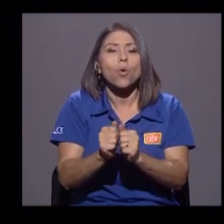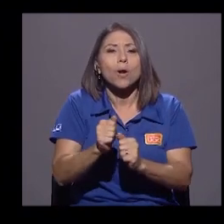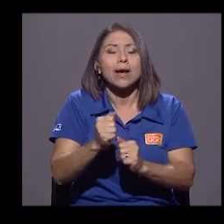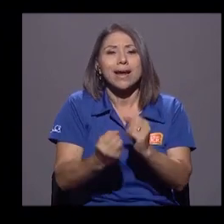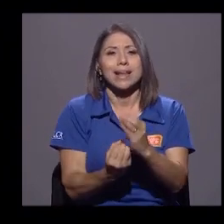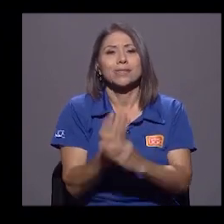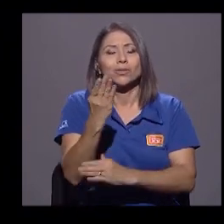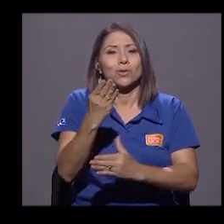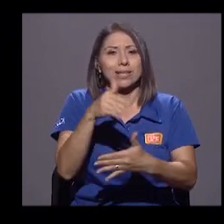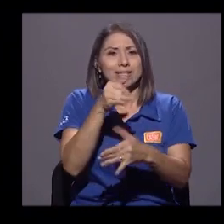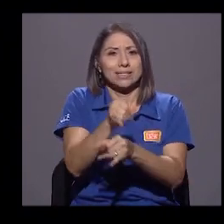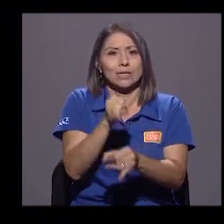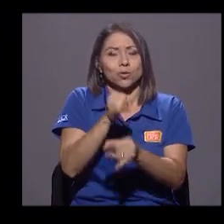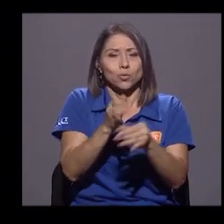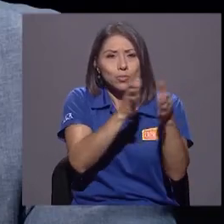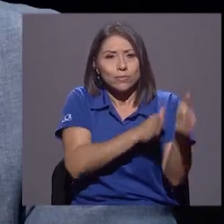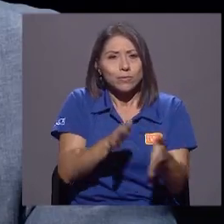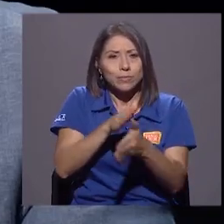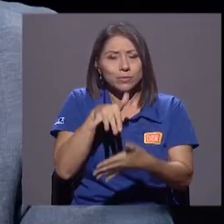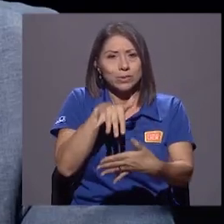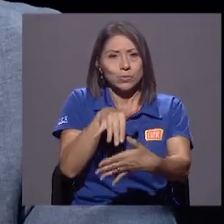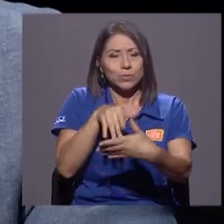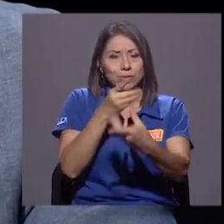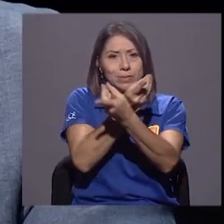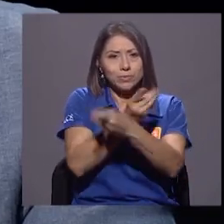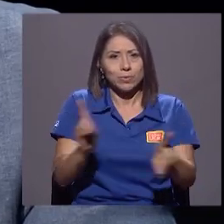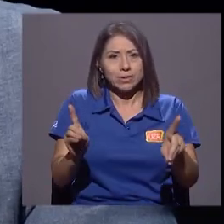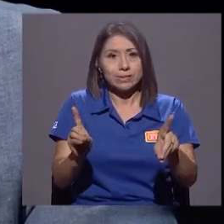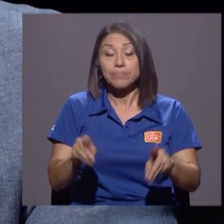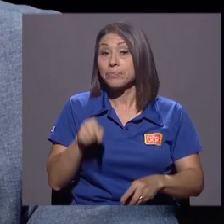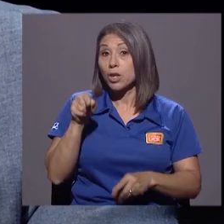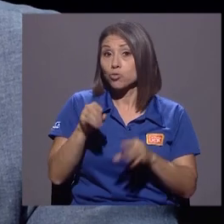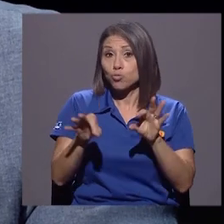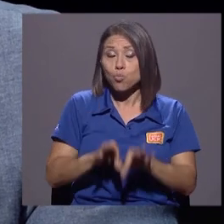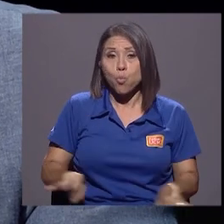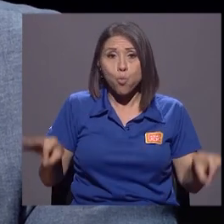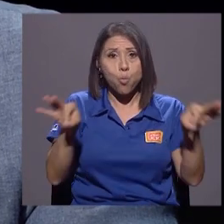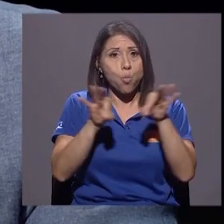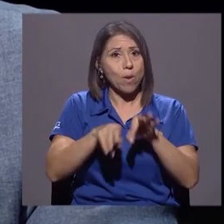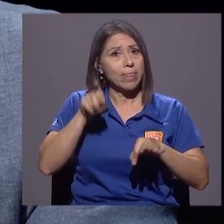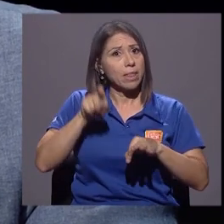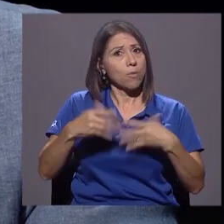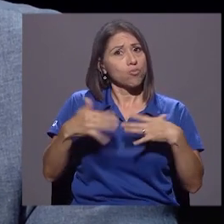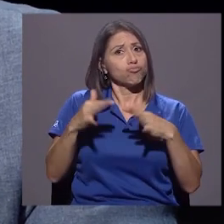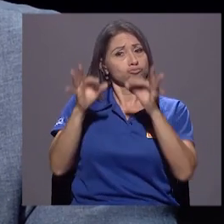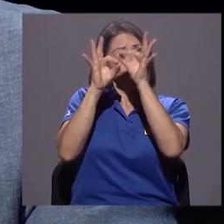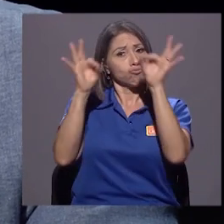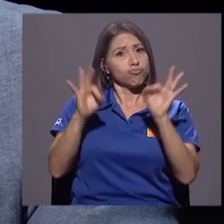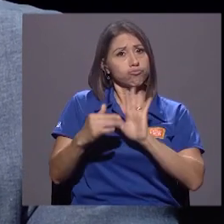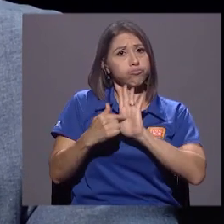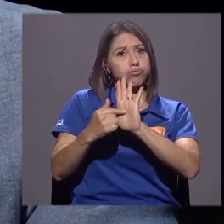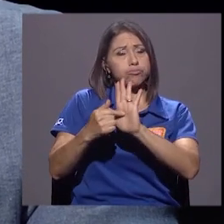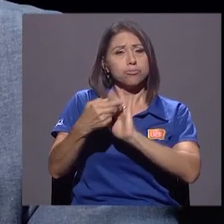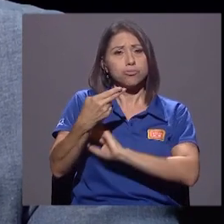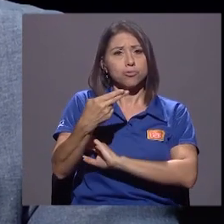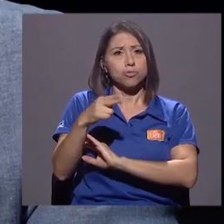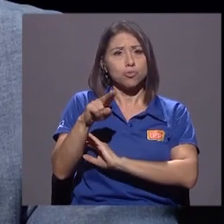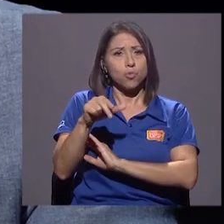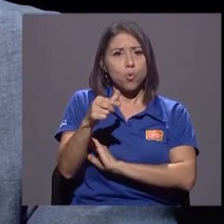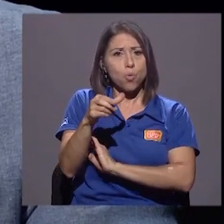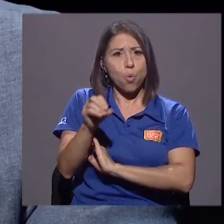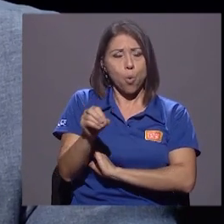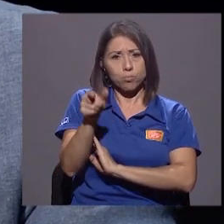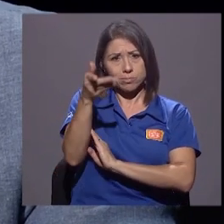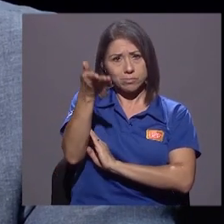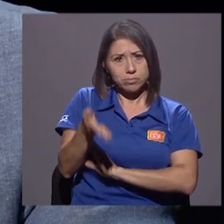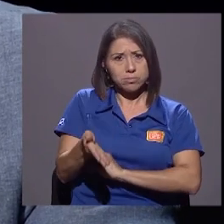Formación y Estudios en Democracia. Eso es muy valioso y ahí deberíamos destacar sobre todo el papel de don Hugo, que ha venido liderando un proceso